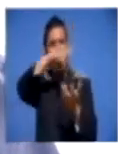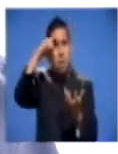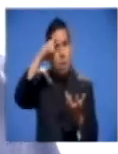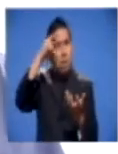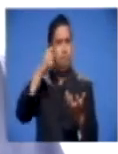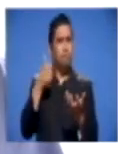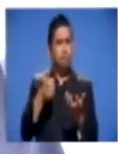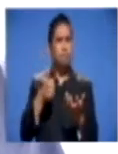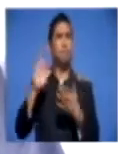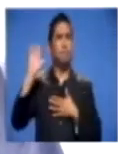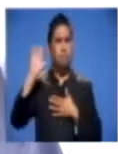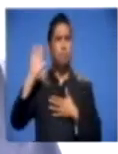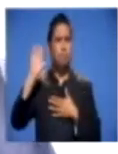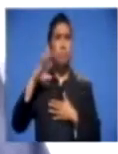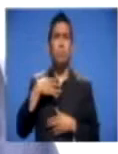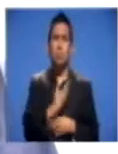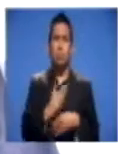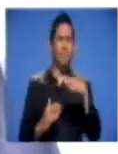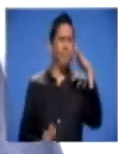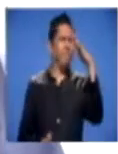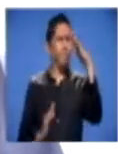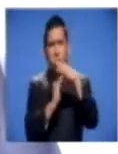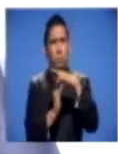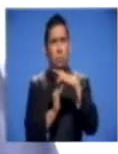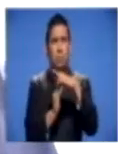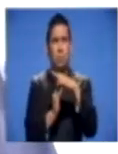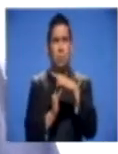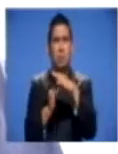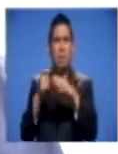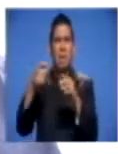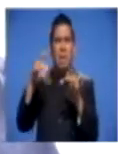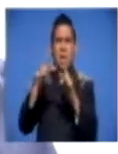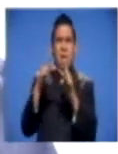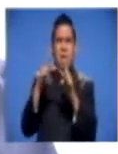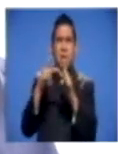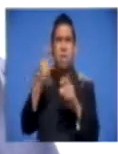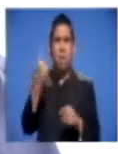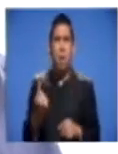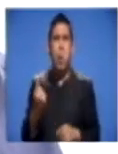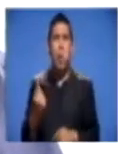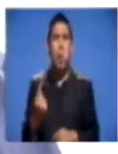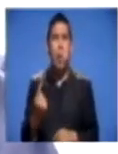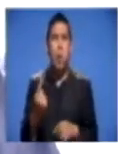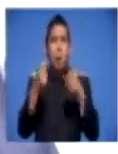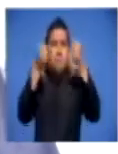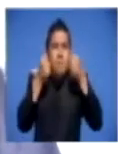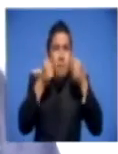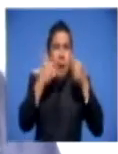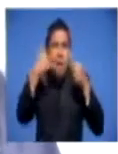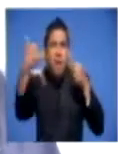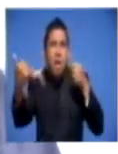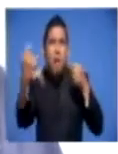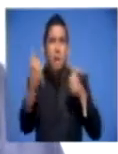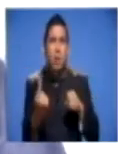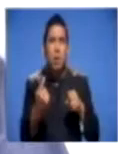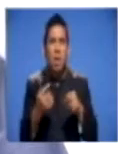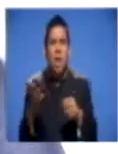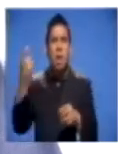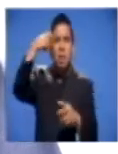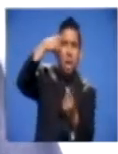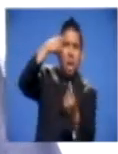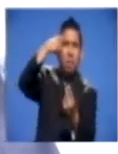Por eso vamos a romper con esa relación perversa entre el delincuente preso y el extorsionista activo.